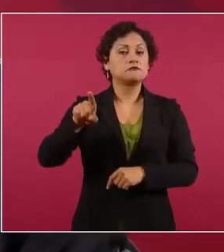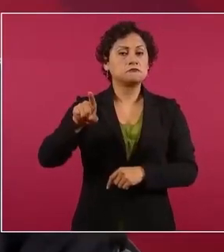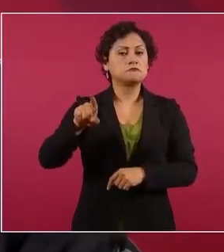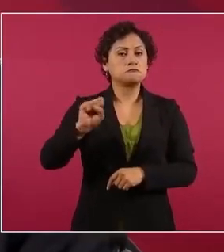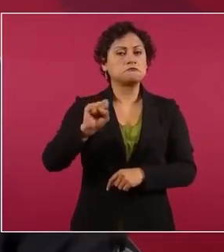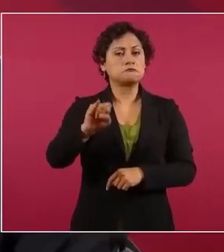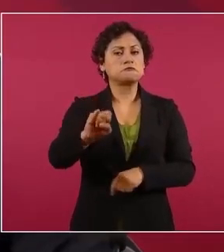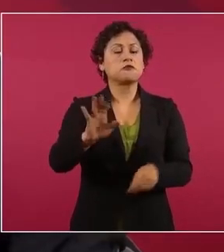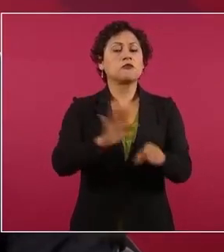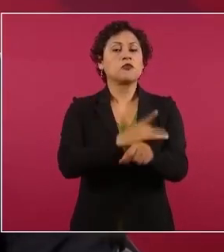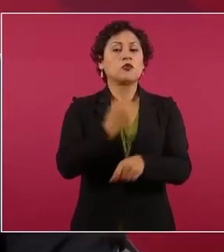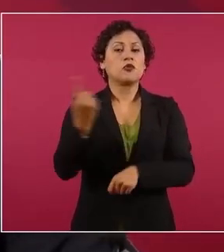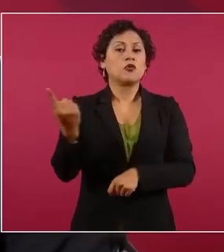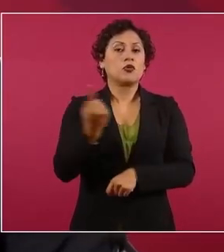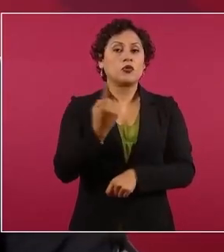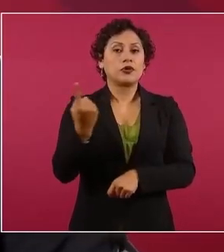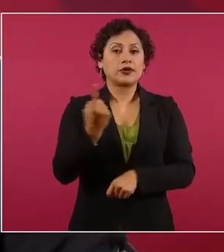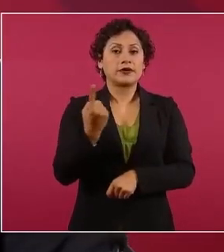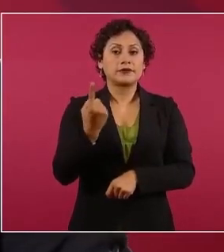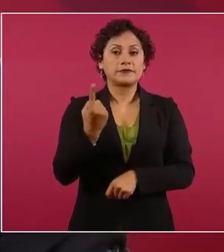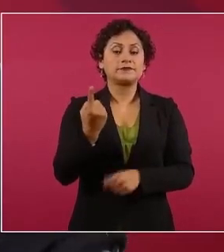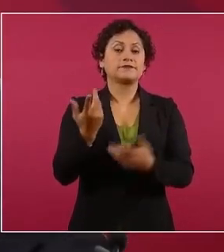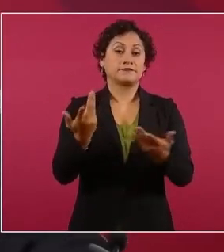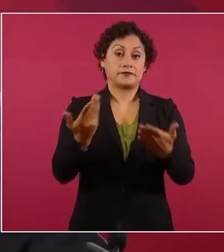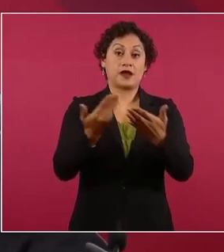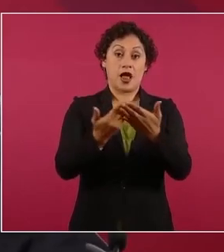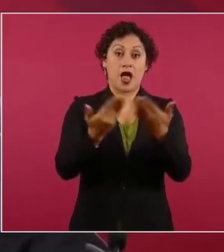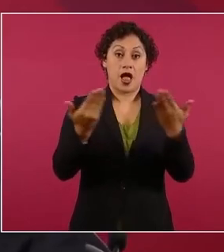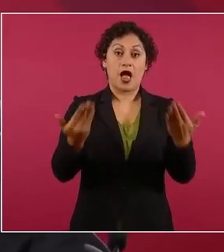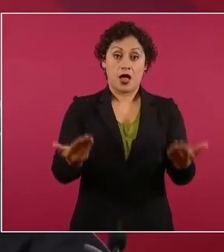prevalece ahora